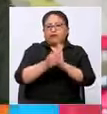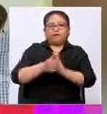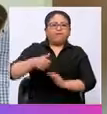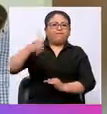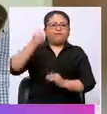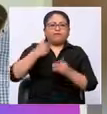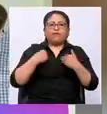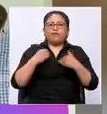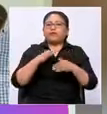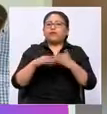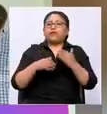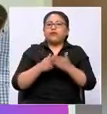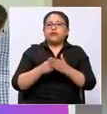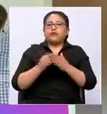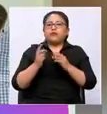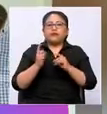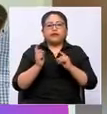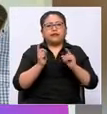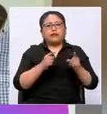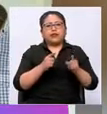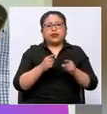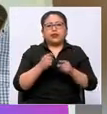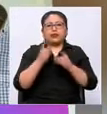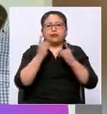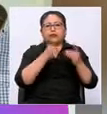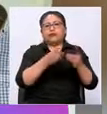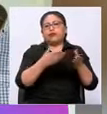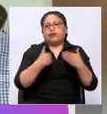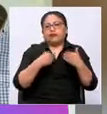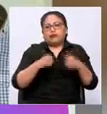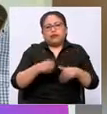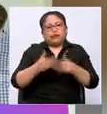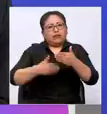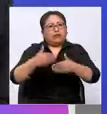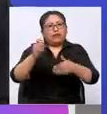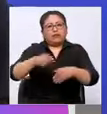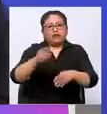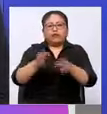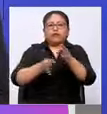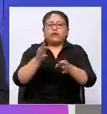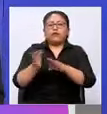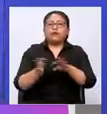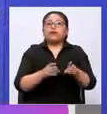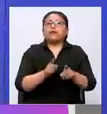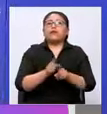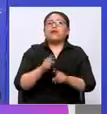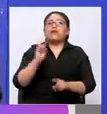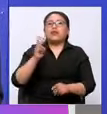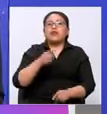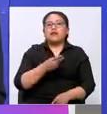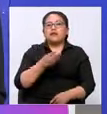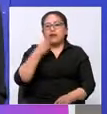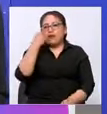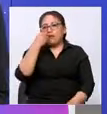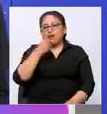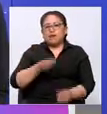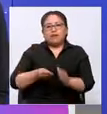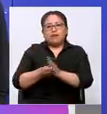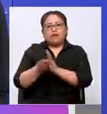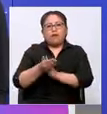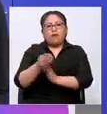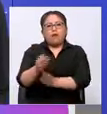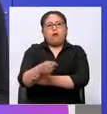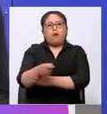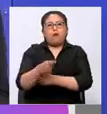contra todos los implicados en estos casos. Esta detención bajo los cargos, como lo habíamos mencionado, de lavado de dinero,